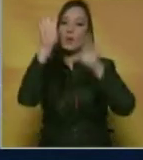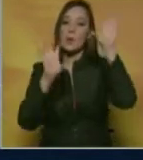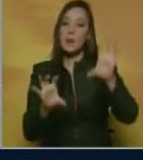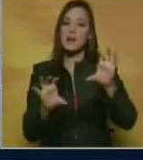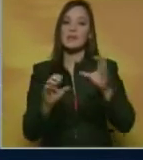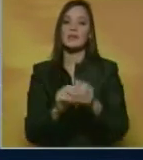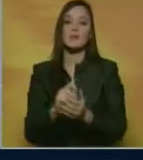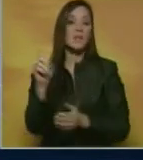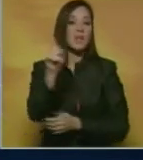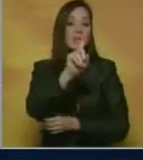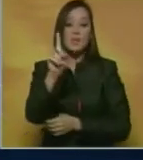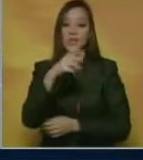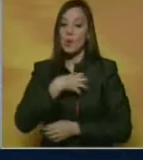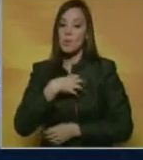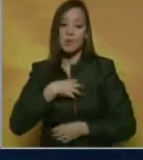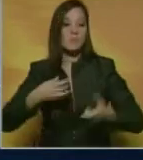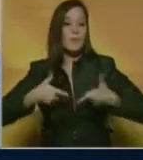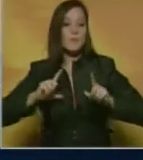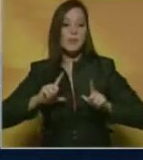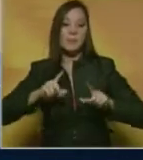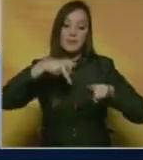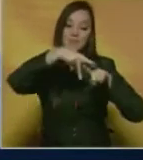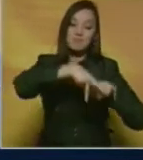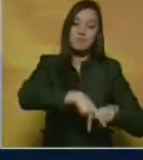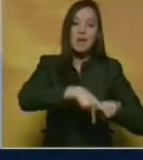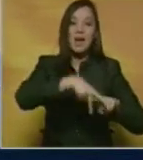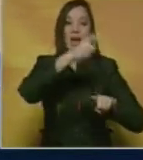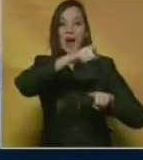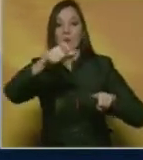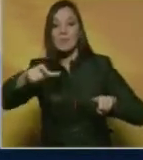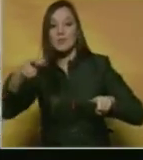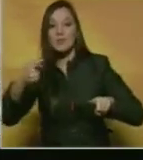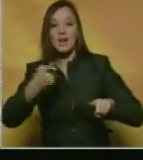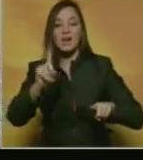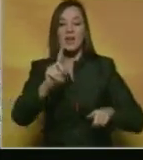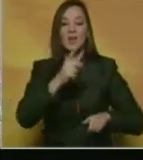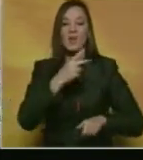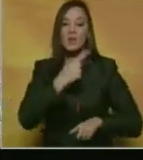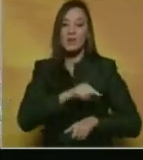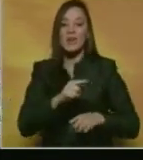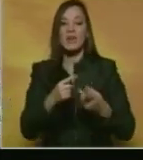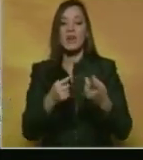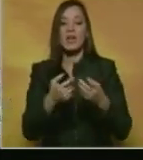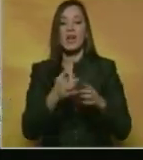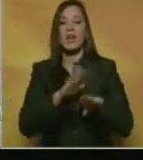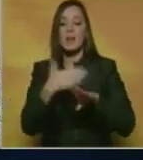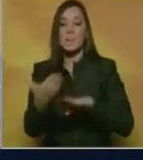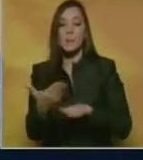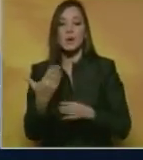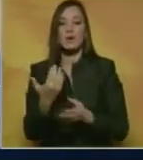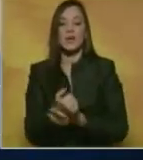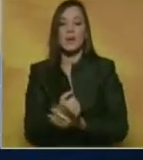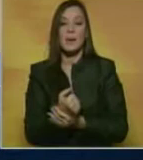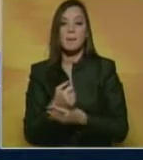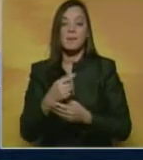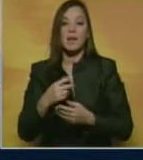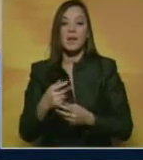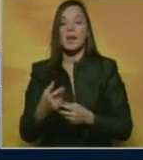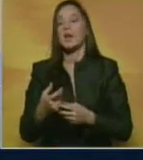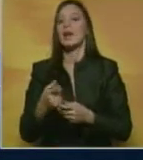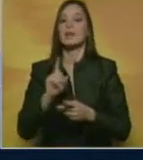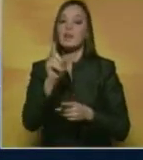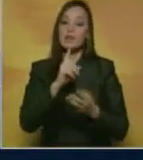asfixiante de estos a sistemas crediticios que, lejos de promover el progreso,